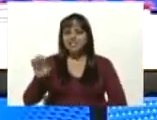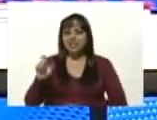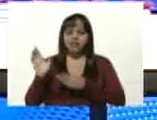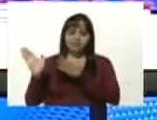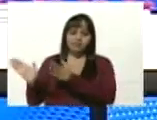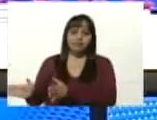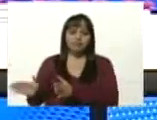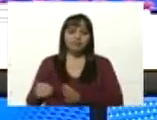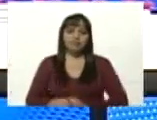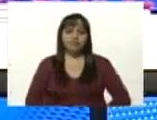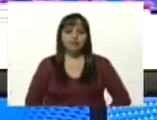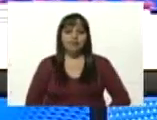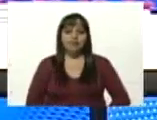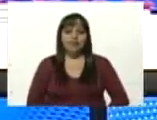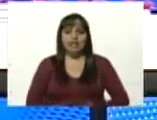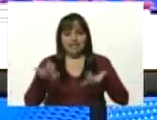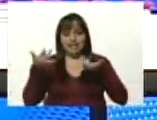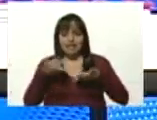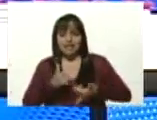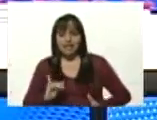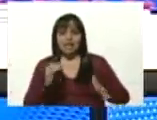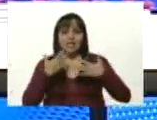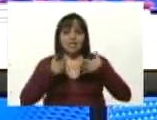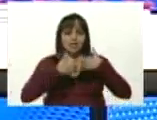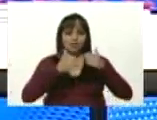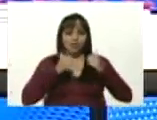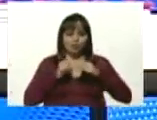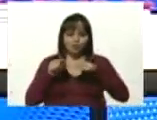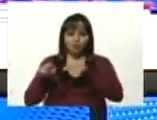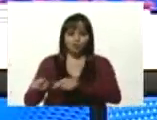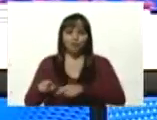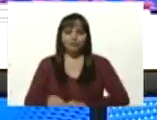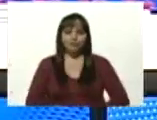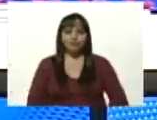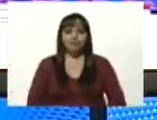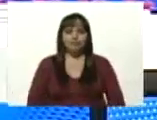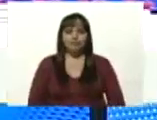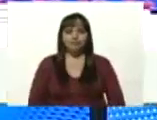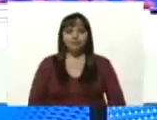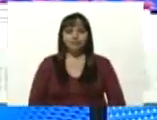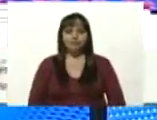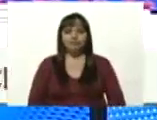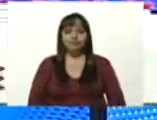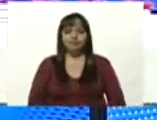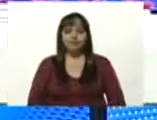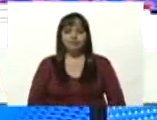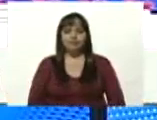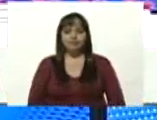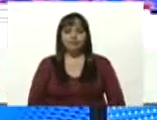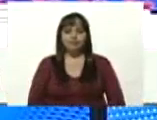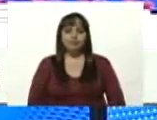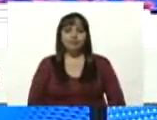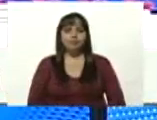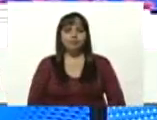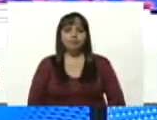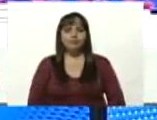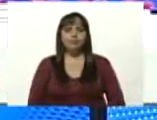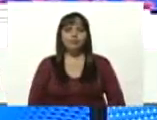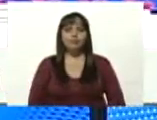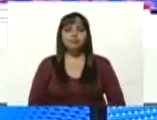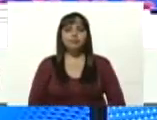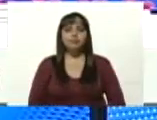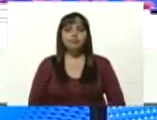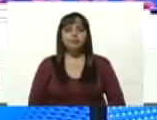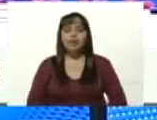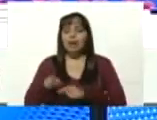hija de Aristóbulo Isturi Aristóbulita me